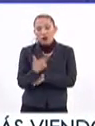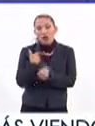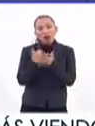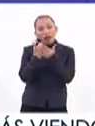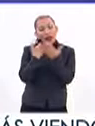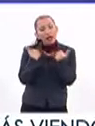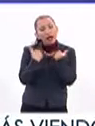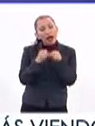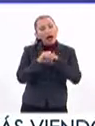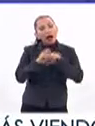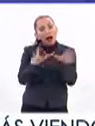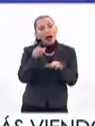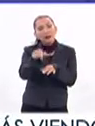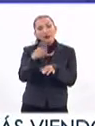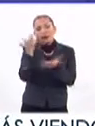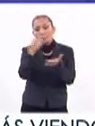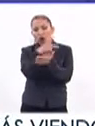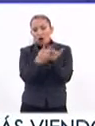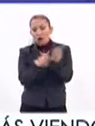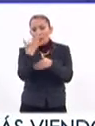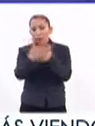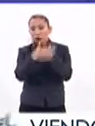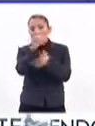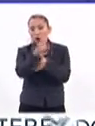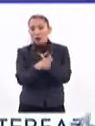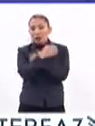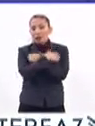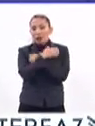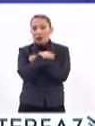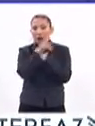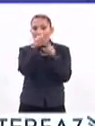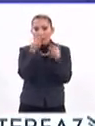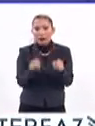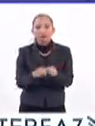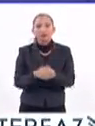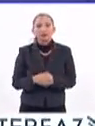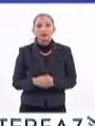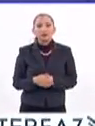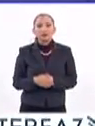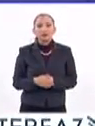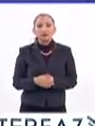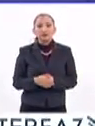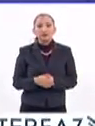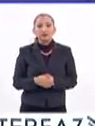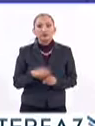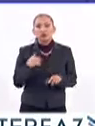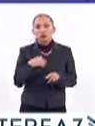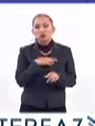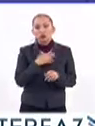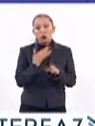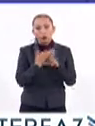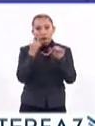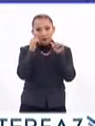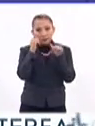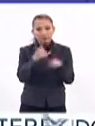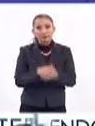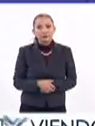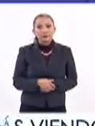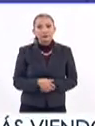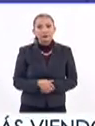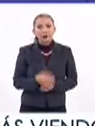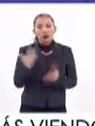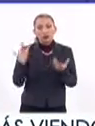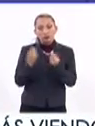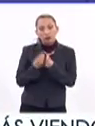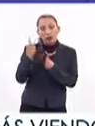ayudarnos a entender esta reflexión, este programa que se avecina lunes por la educación para la paz y bueno, pues estaremos nosotros muy al pendiente, por